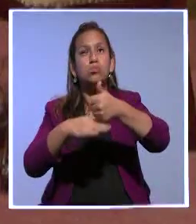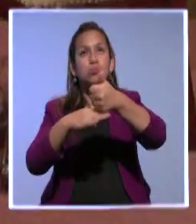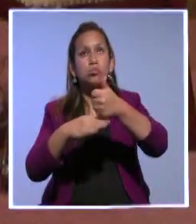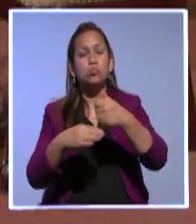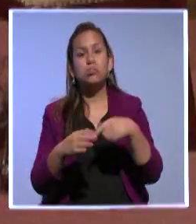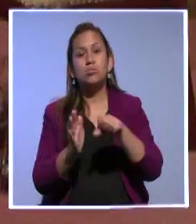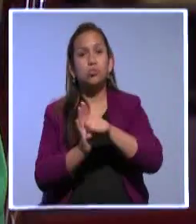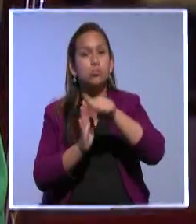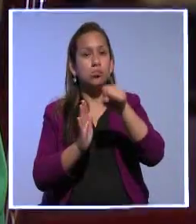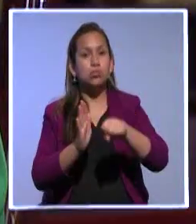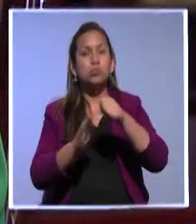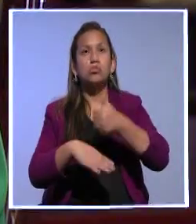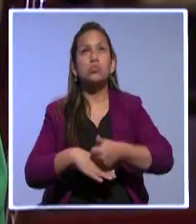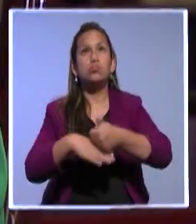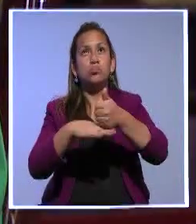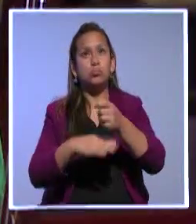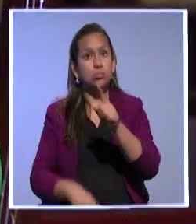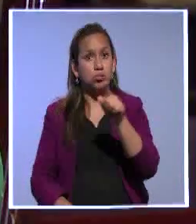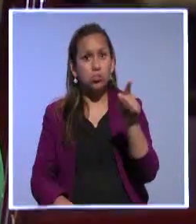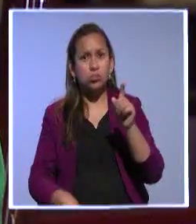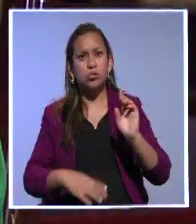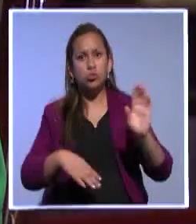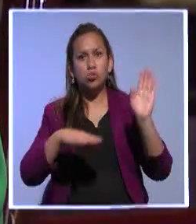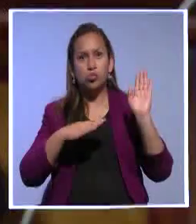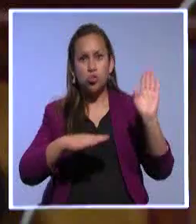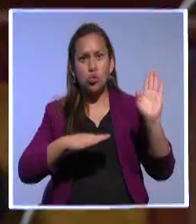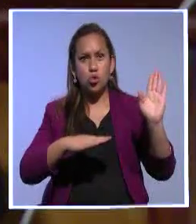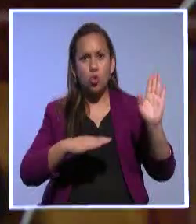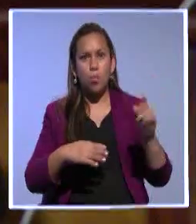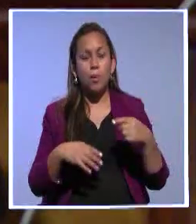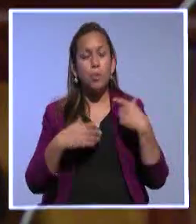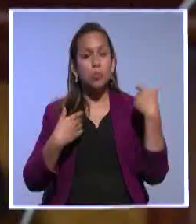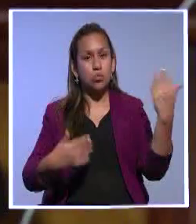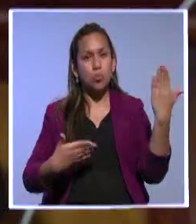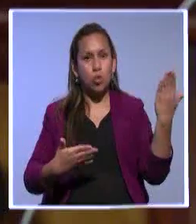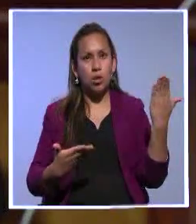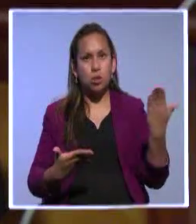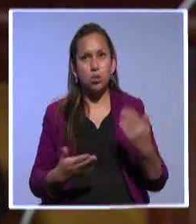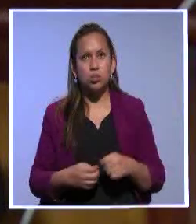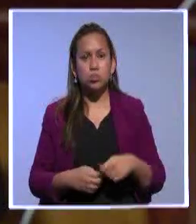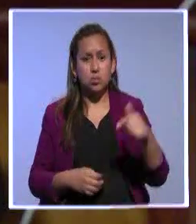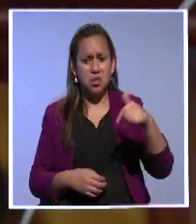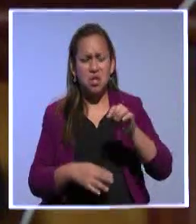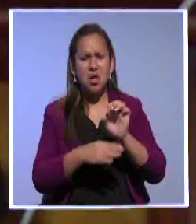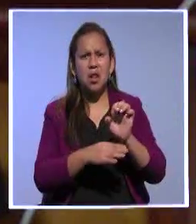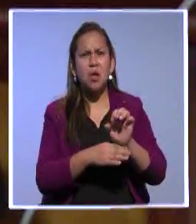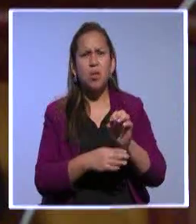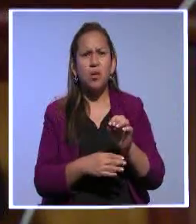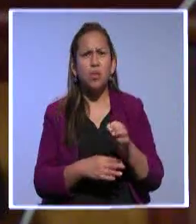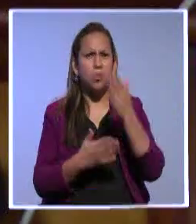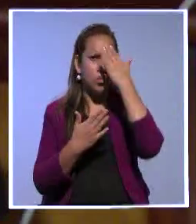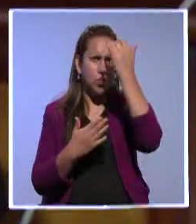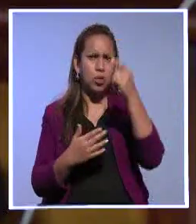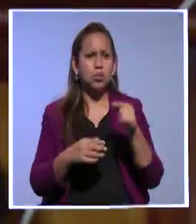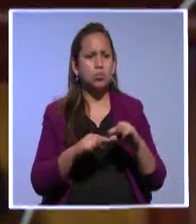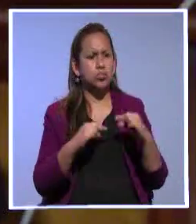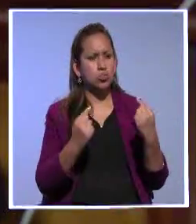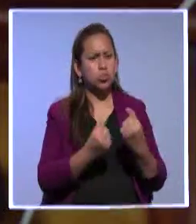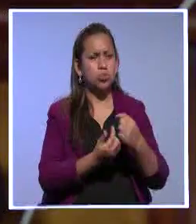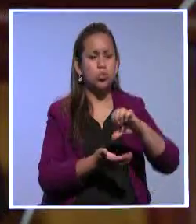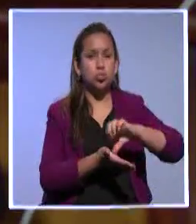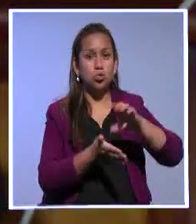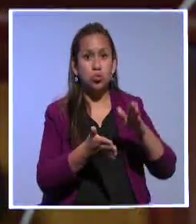o el Fiscal del Estado no son nombramientos políticos en cualquier lado del mundo? Entonces, ¿por qué en el Ecuador eso tiene que estar ahora en manos de un grupo de